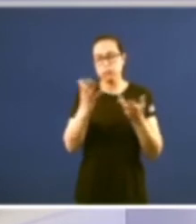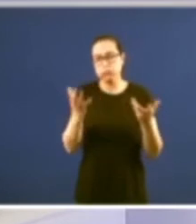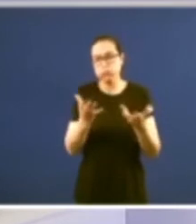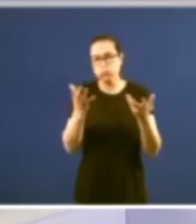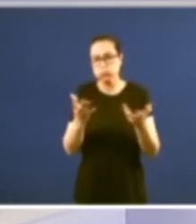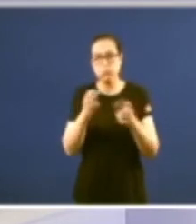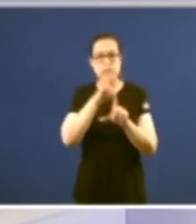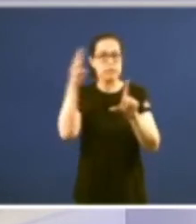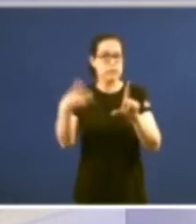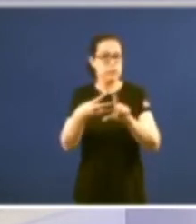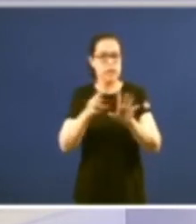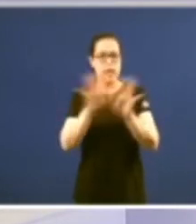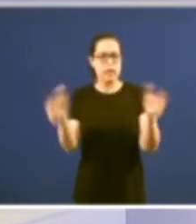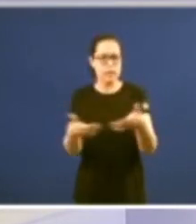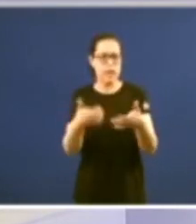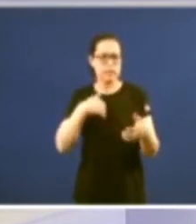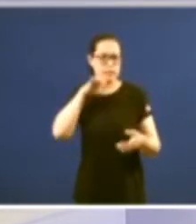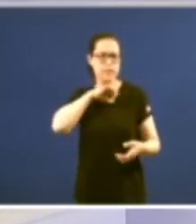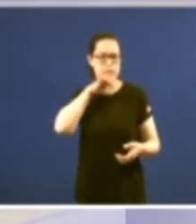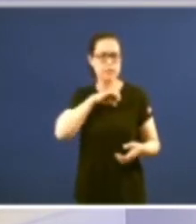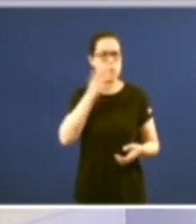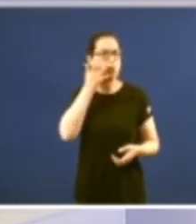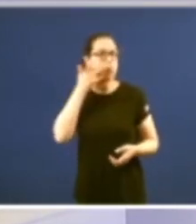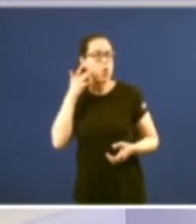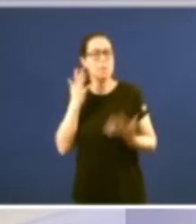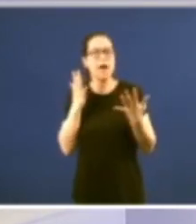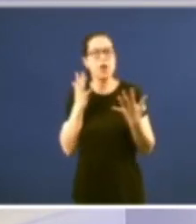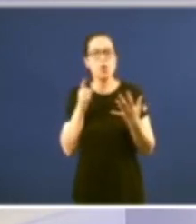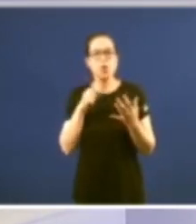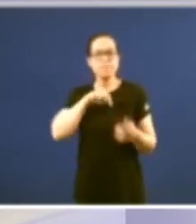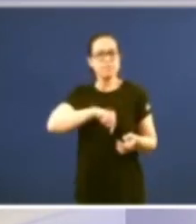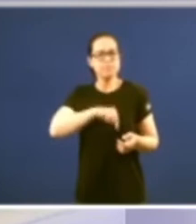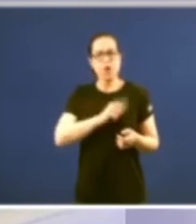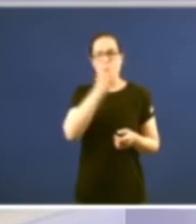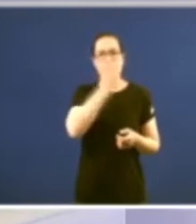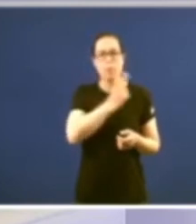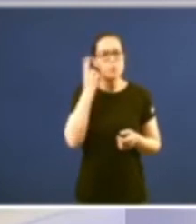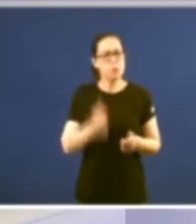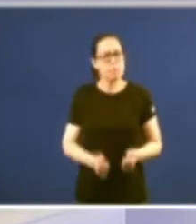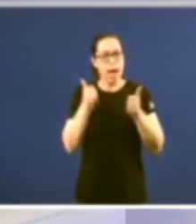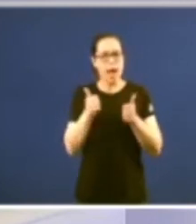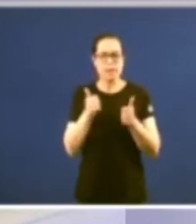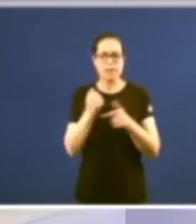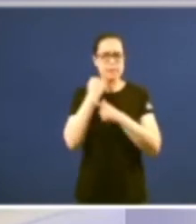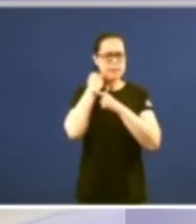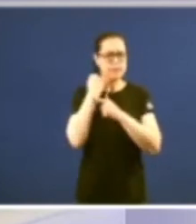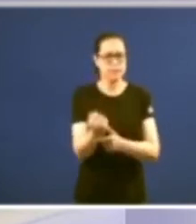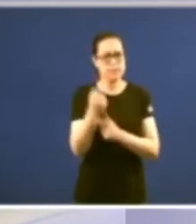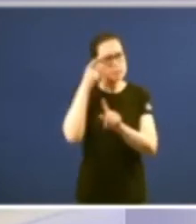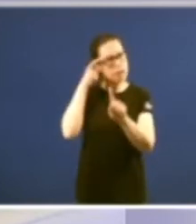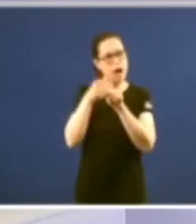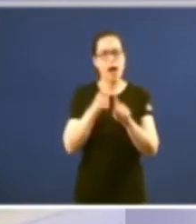de internet que están escritos na nosa lingua pero faría falta un maior compromiso por parte de todos en apoio dun idioma